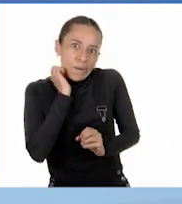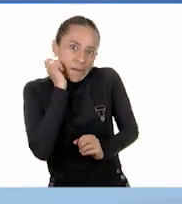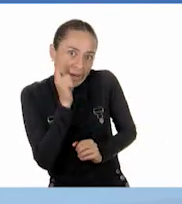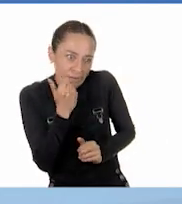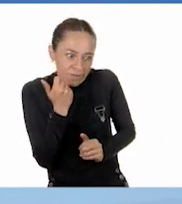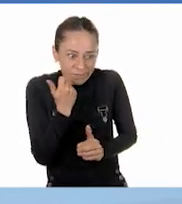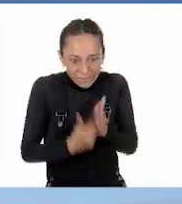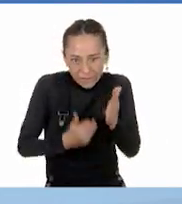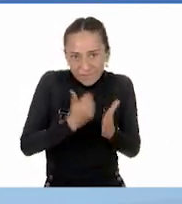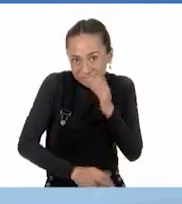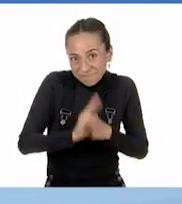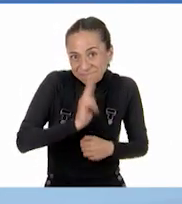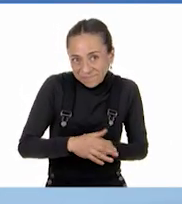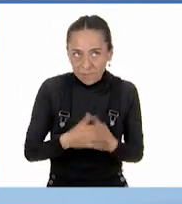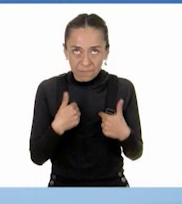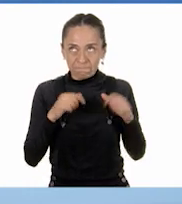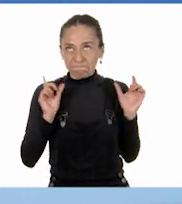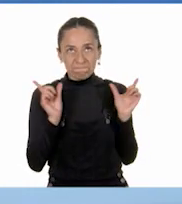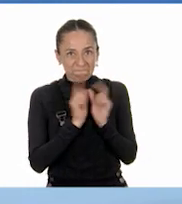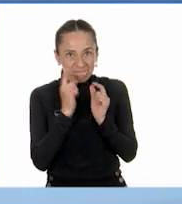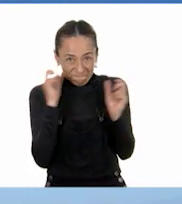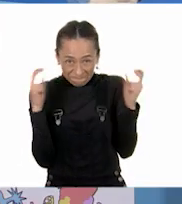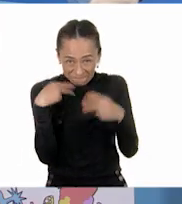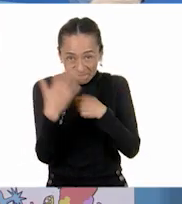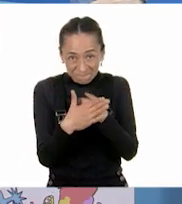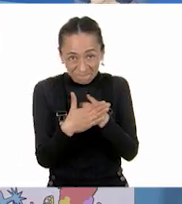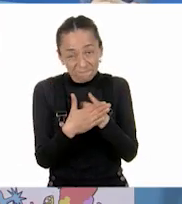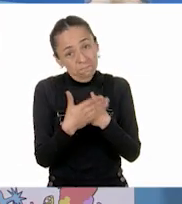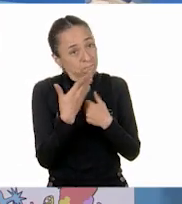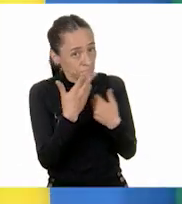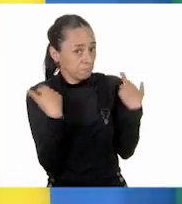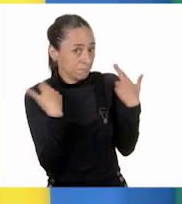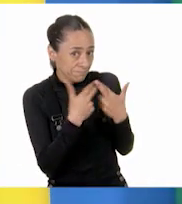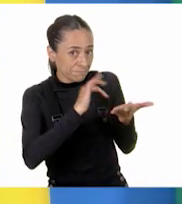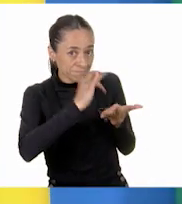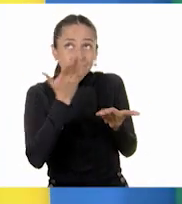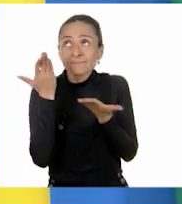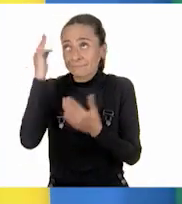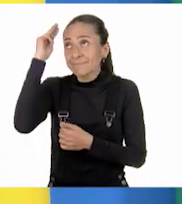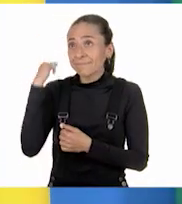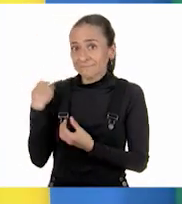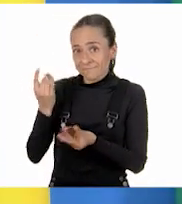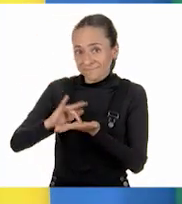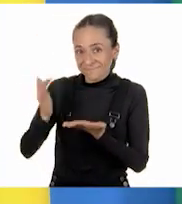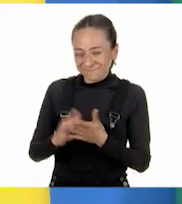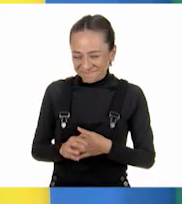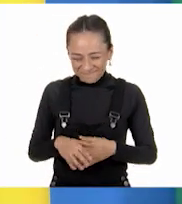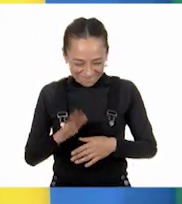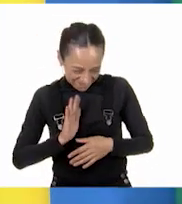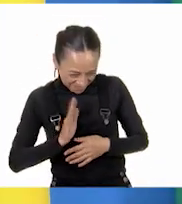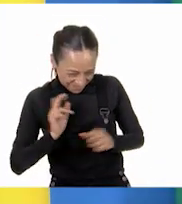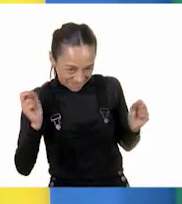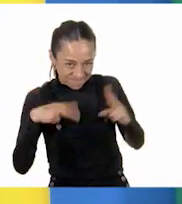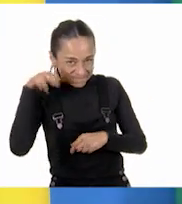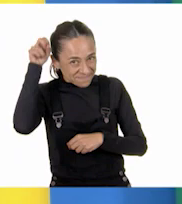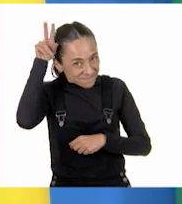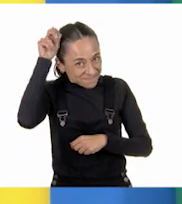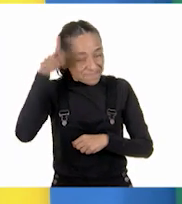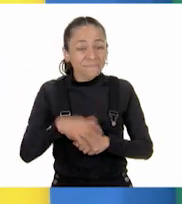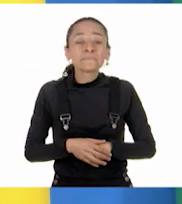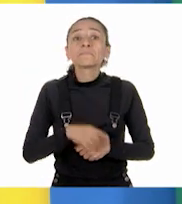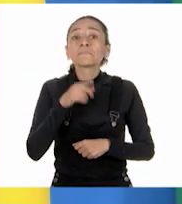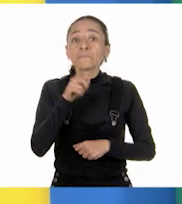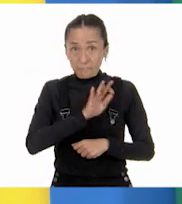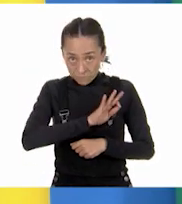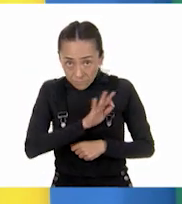Hasta la próxima. Muchas gracias, maestra. Gracias, María. Gracias a Nos vemos, Raulito. Si te es